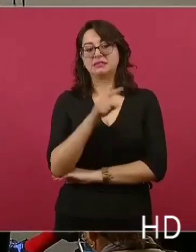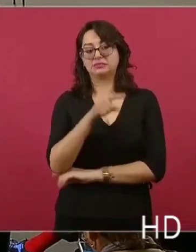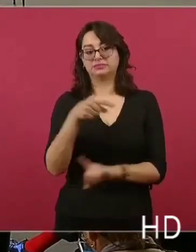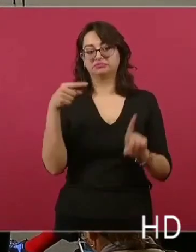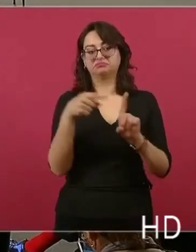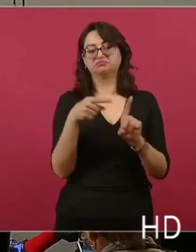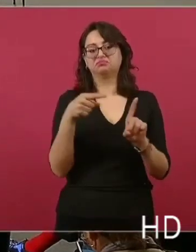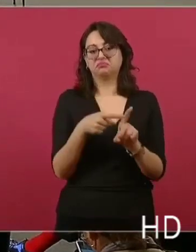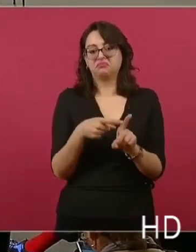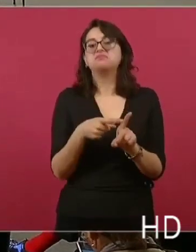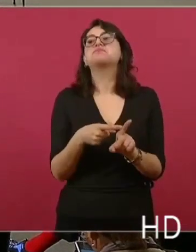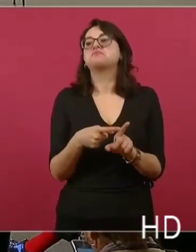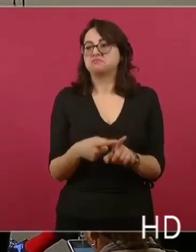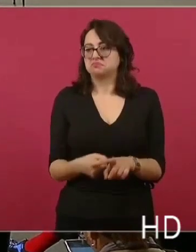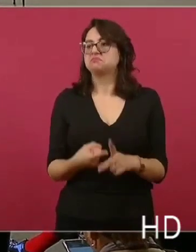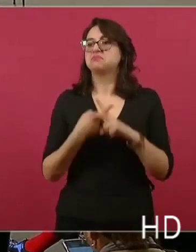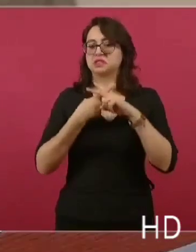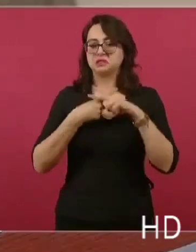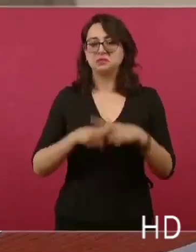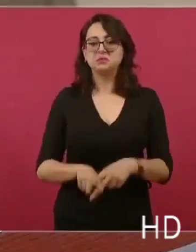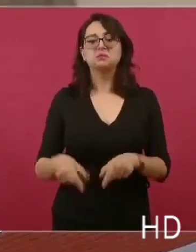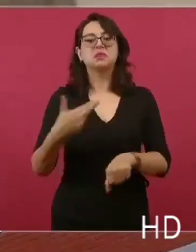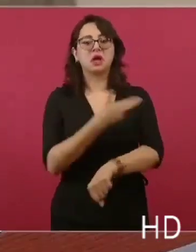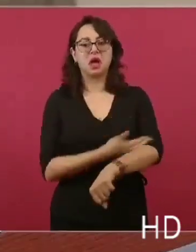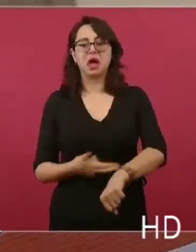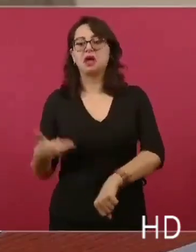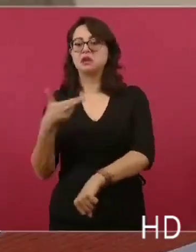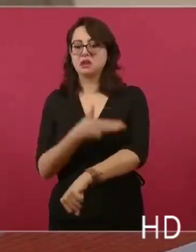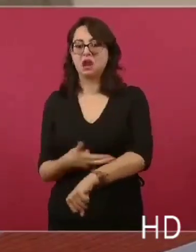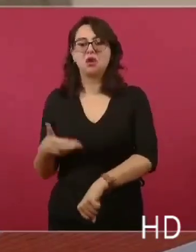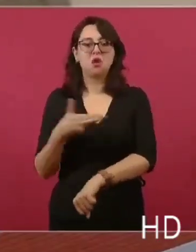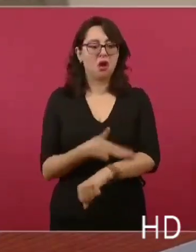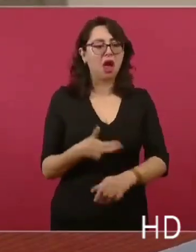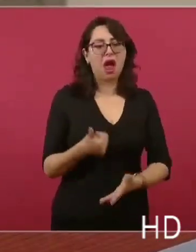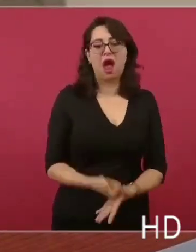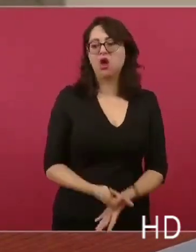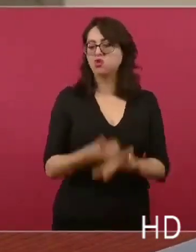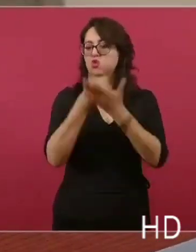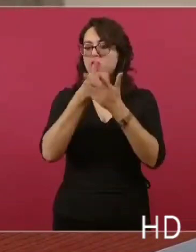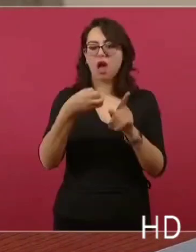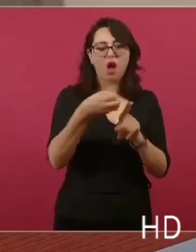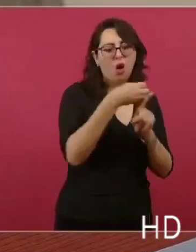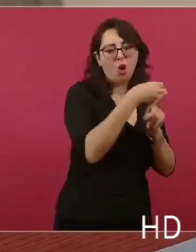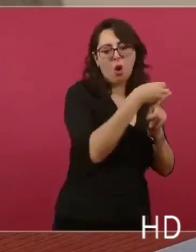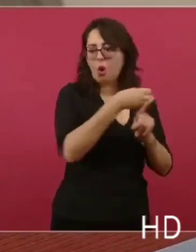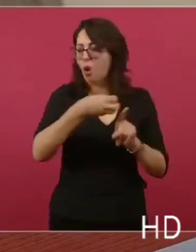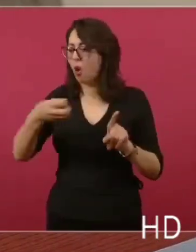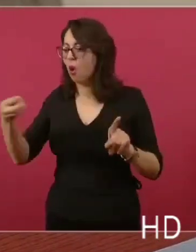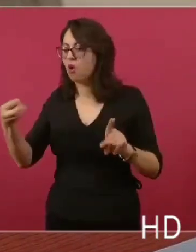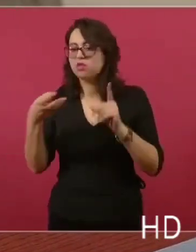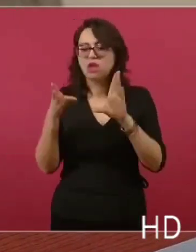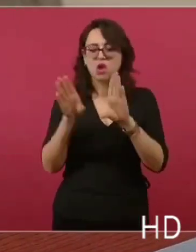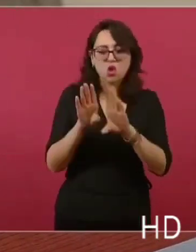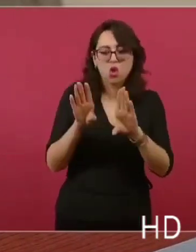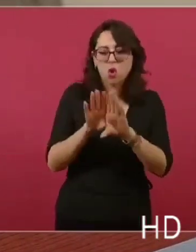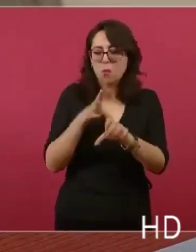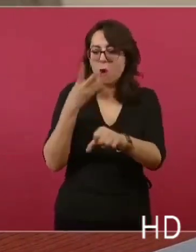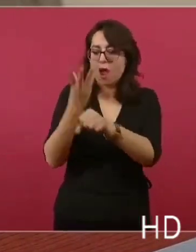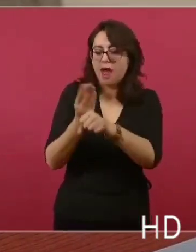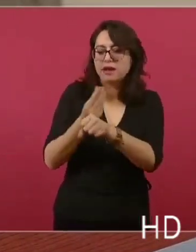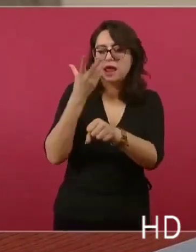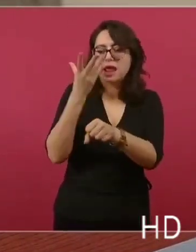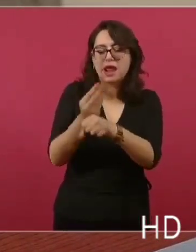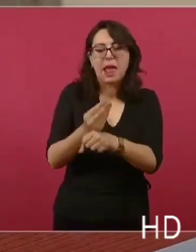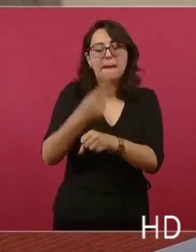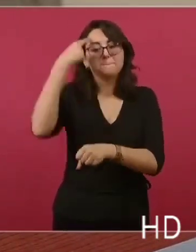sino también introdujo una serie de elementos organizativos. Organizativos, lo perfeccionaron.